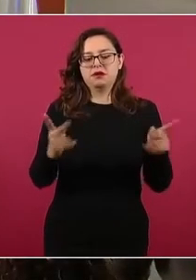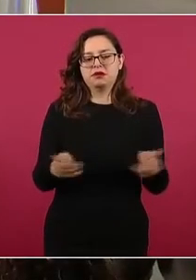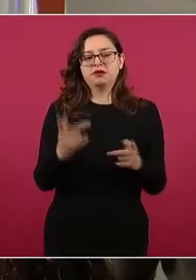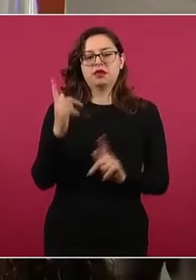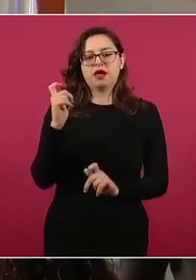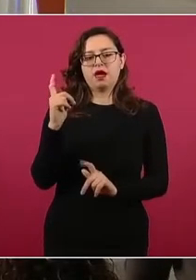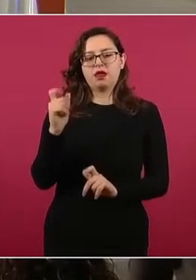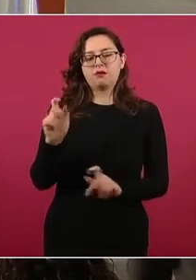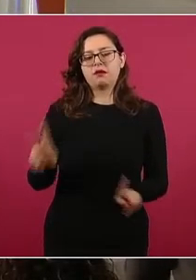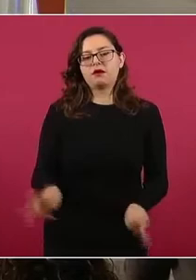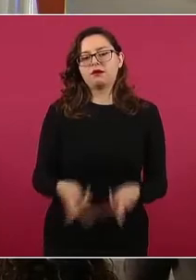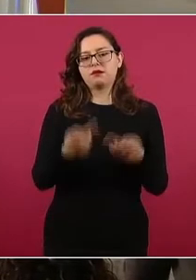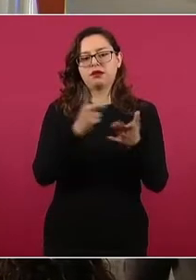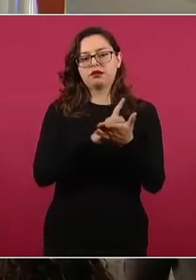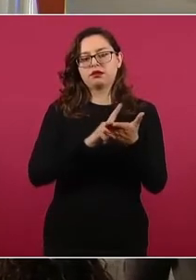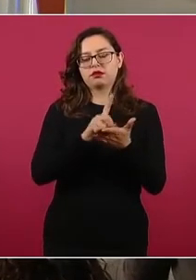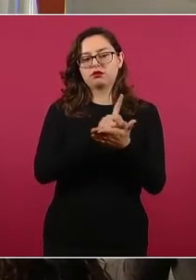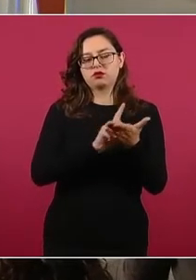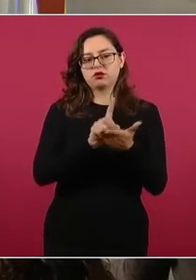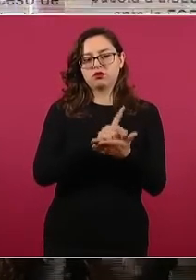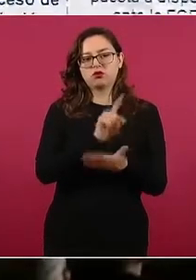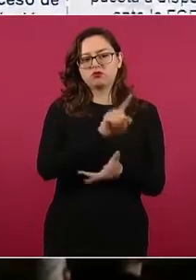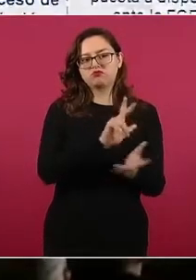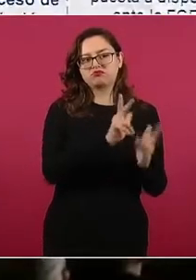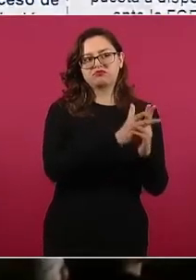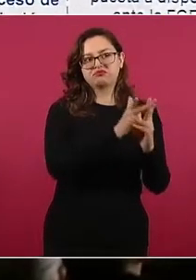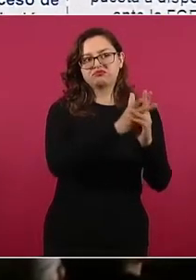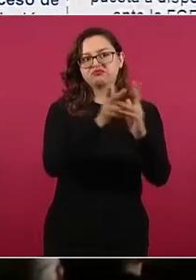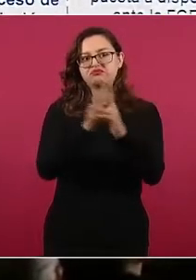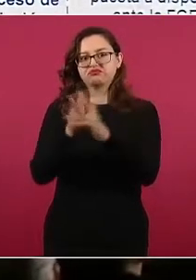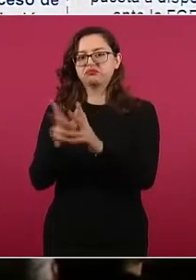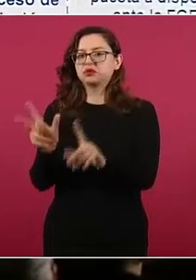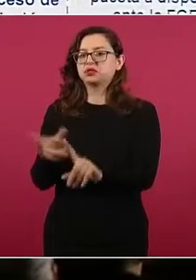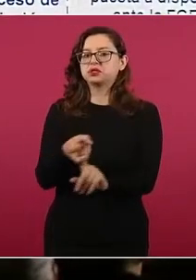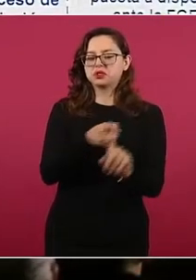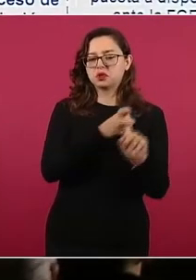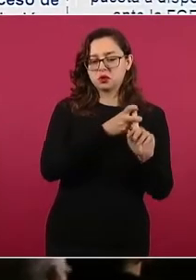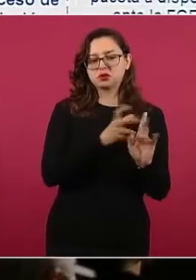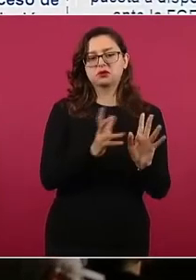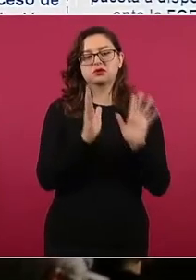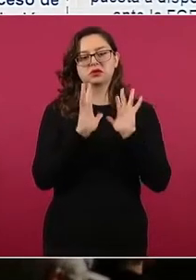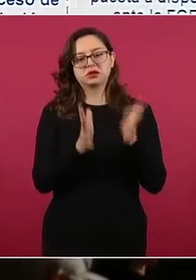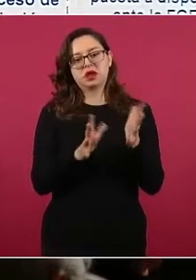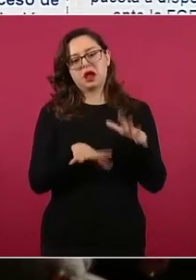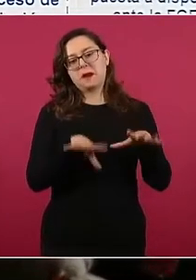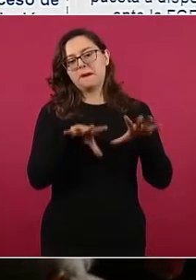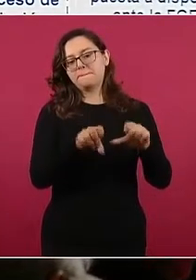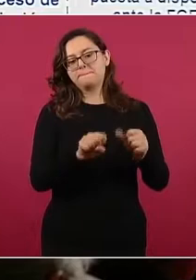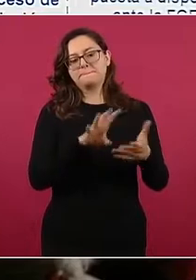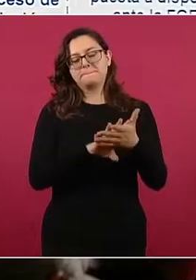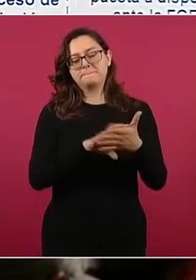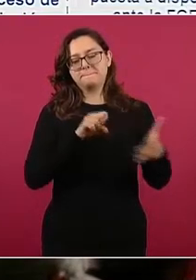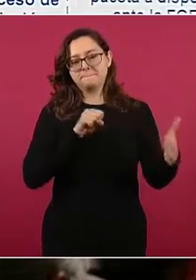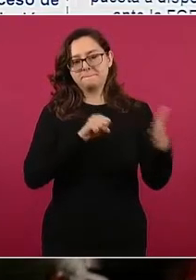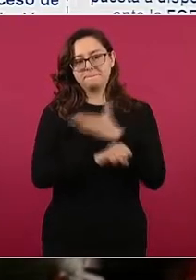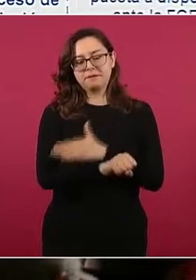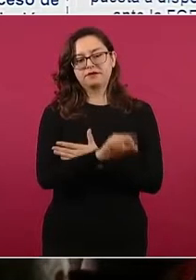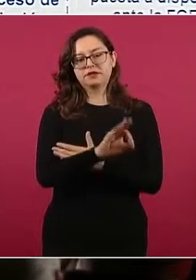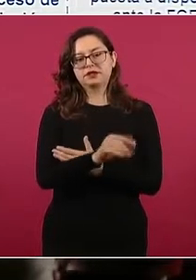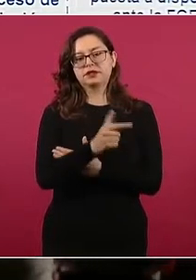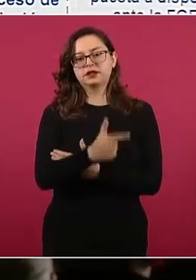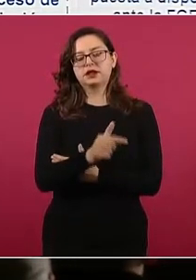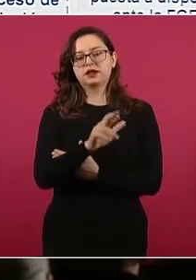y participante en múltiples homicidios y secuestros. Fue puesto a disposición de la Fiscalía General de la República.